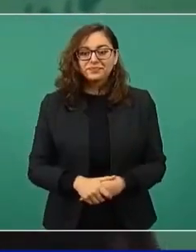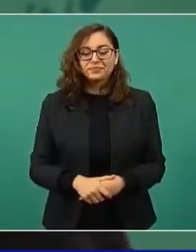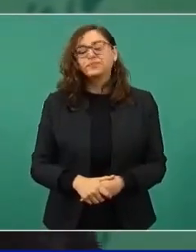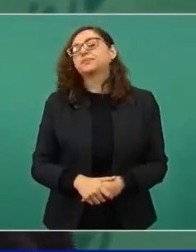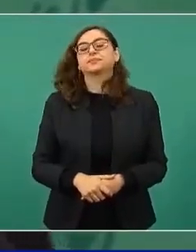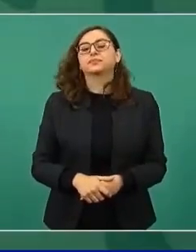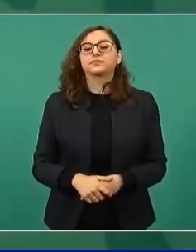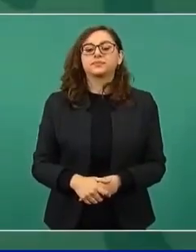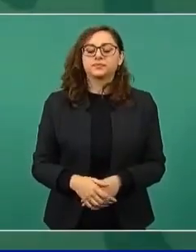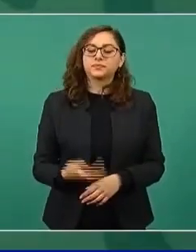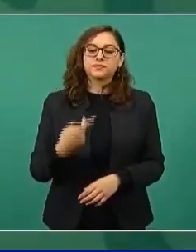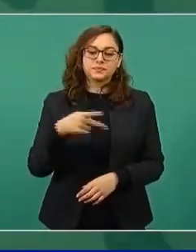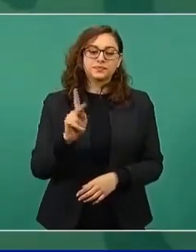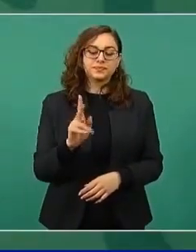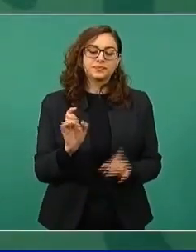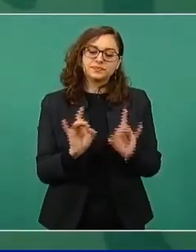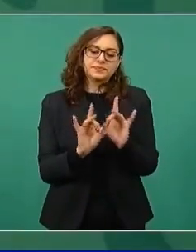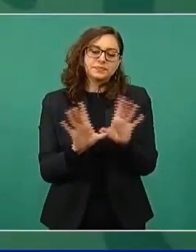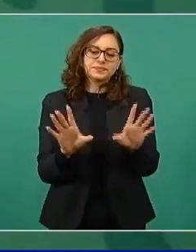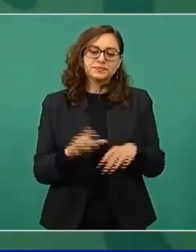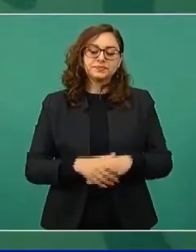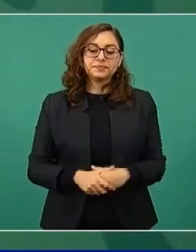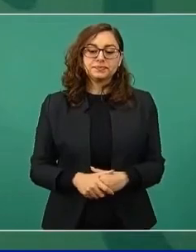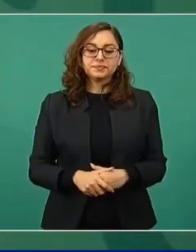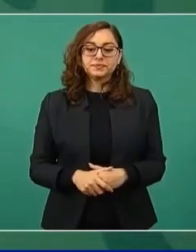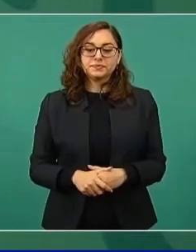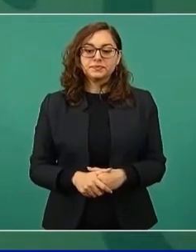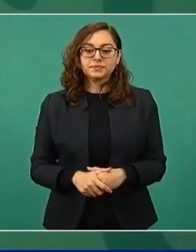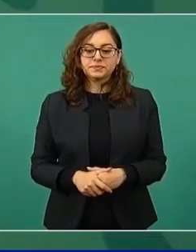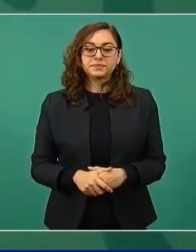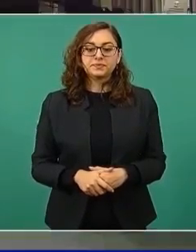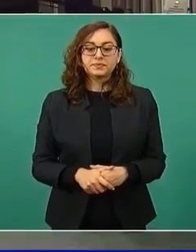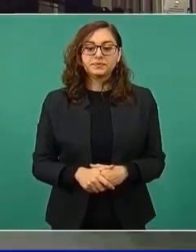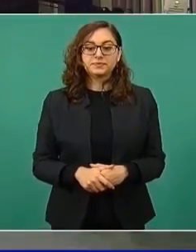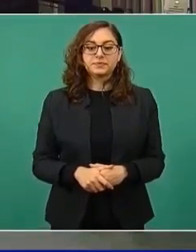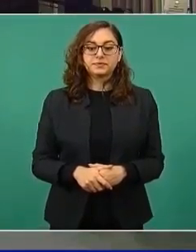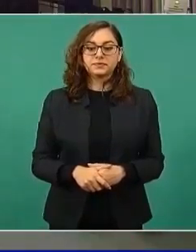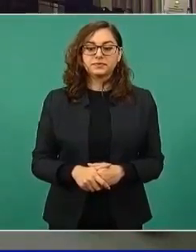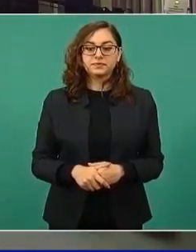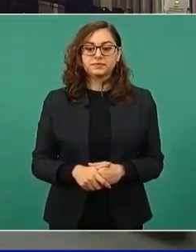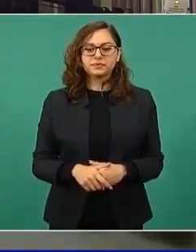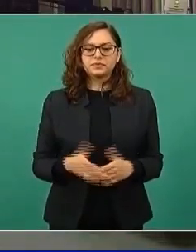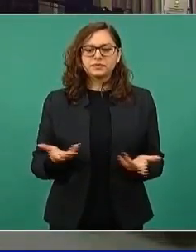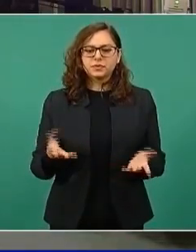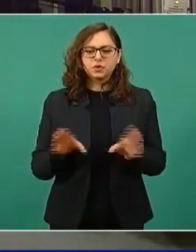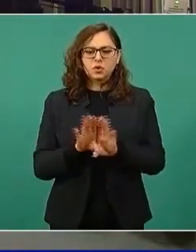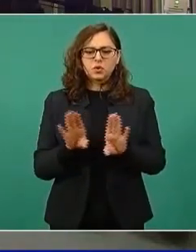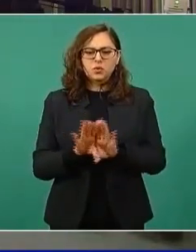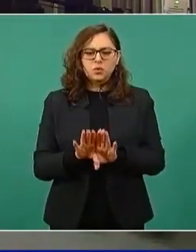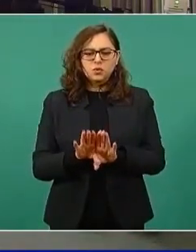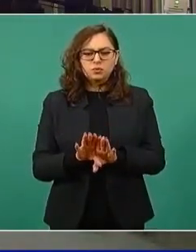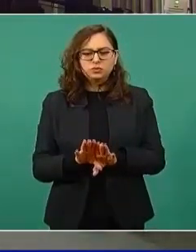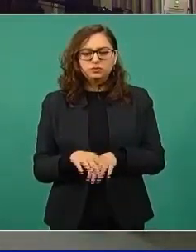Pero bueno, eso es lo que sucedió. ¿La impuestos no van a encontrar que haya sido el gobierno?